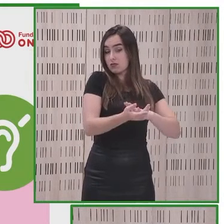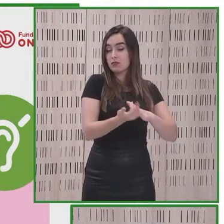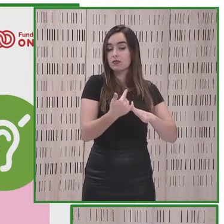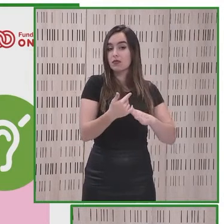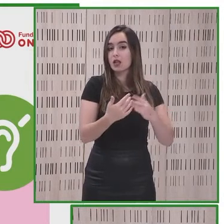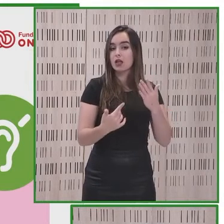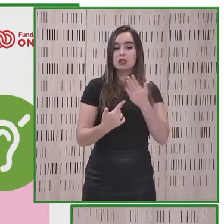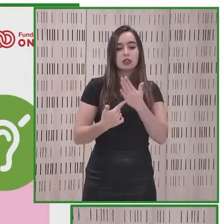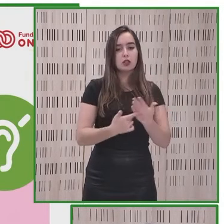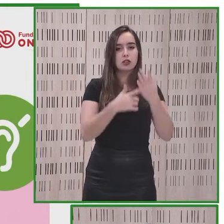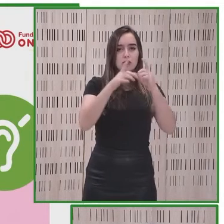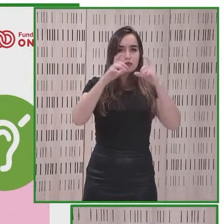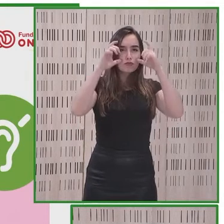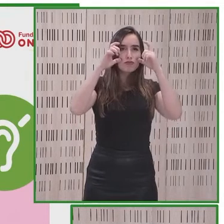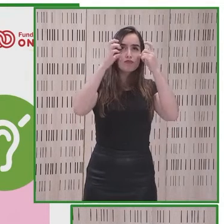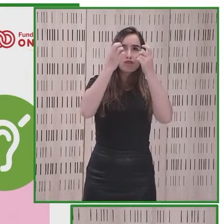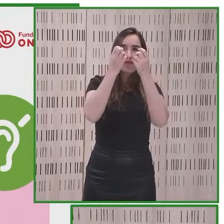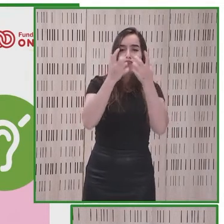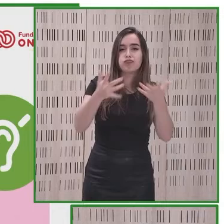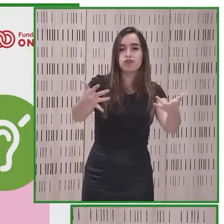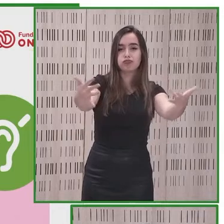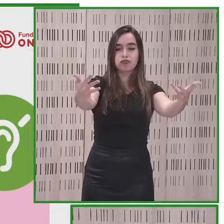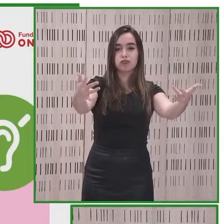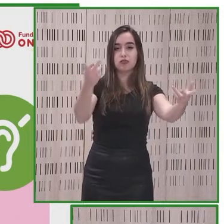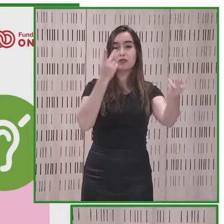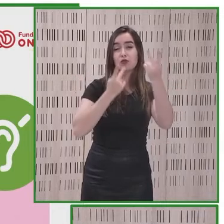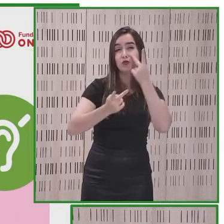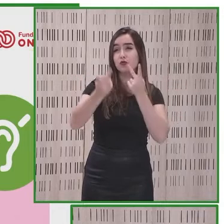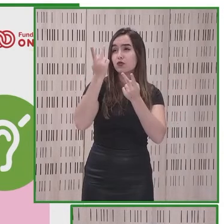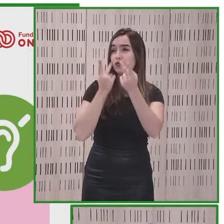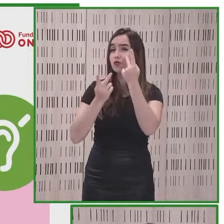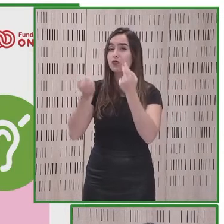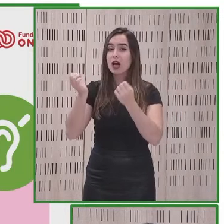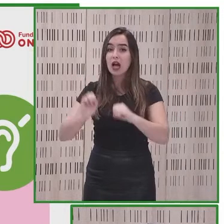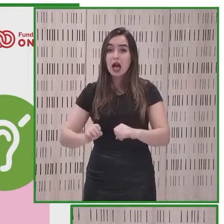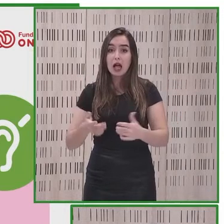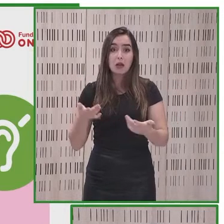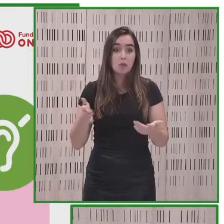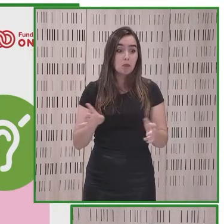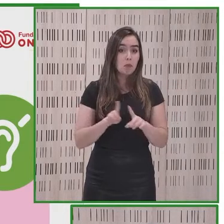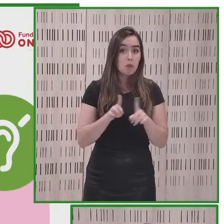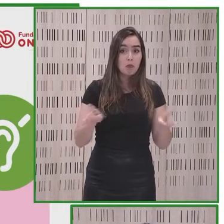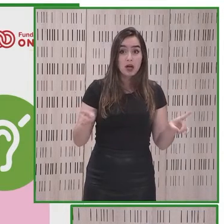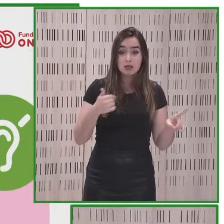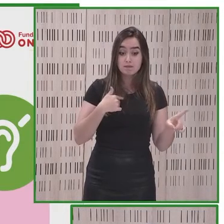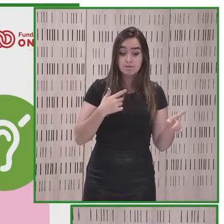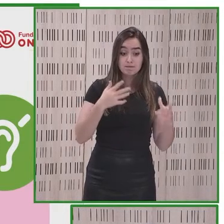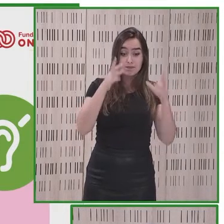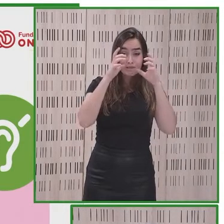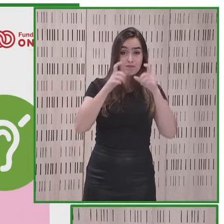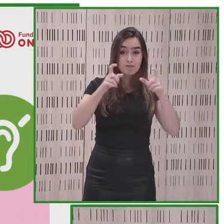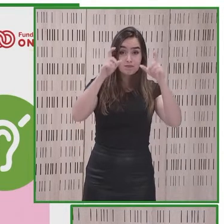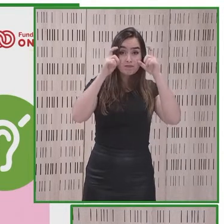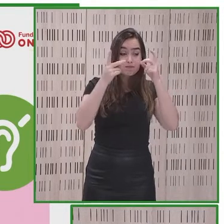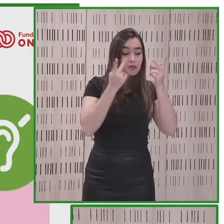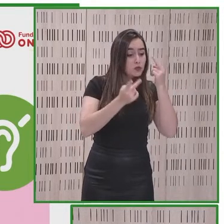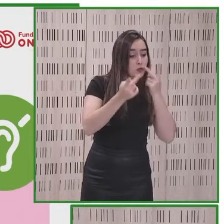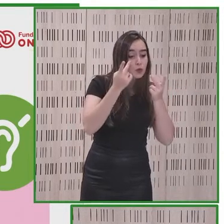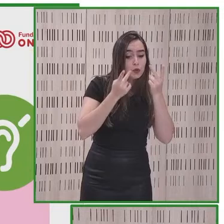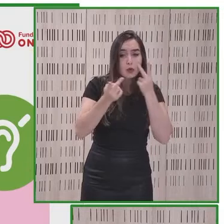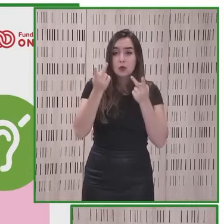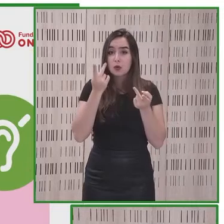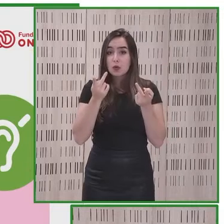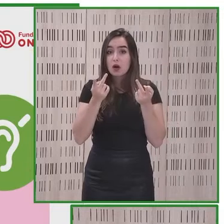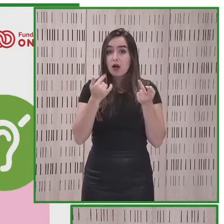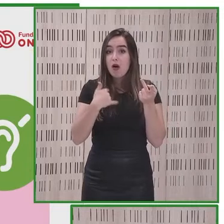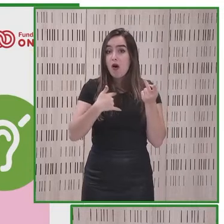realidad aumentada o de realidad mixta si no utilizamos esas realidades múltiples en formato